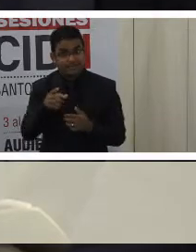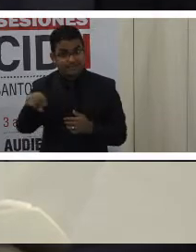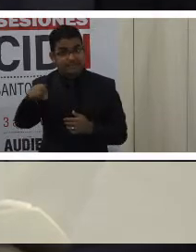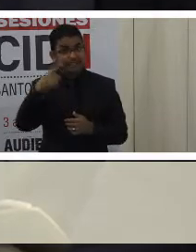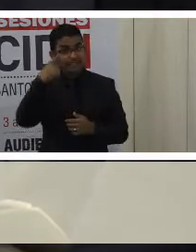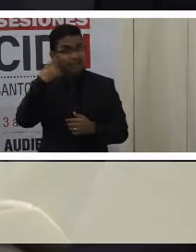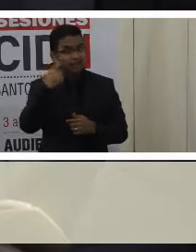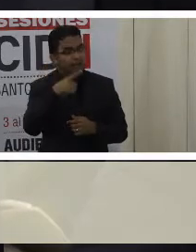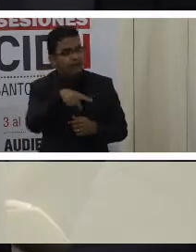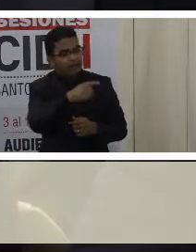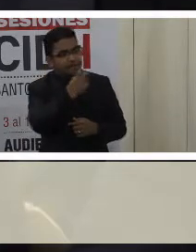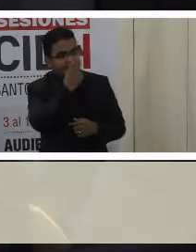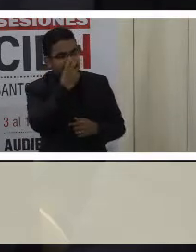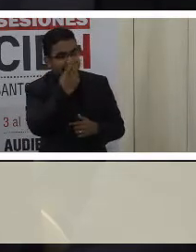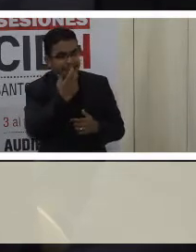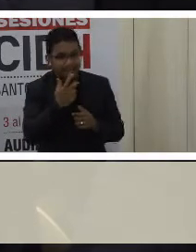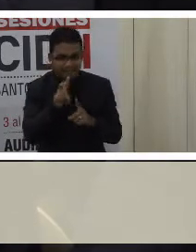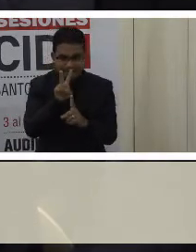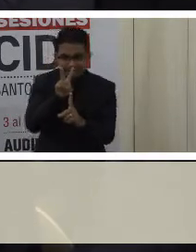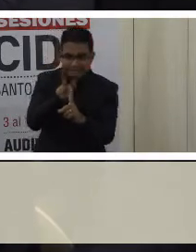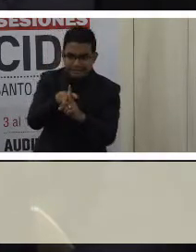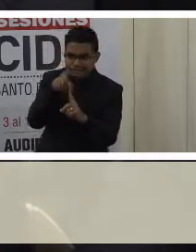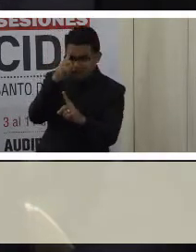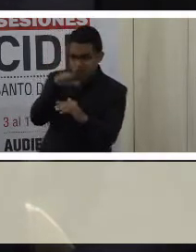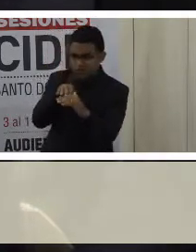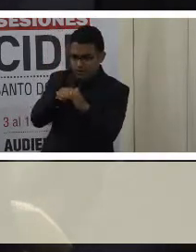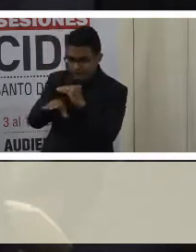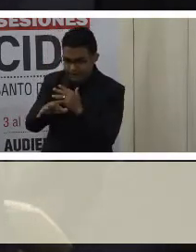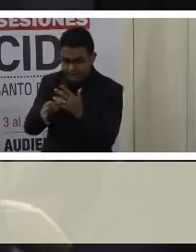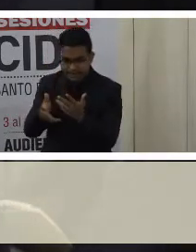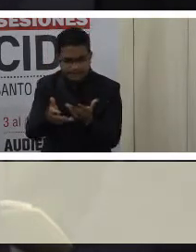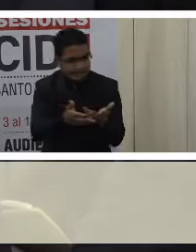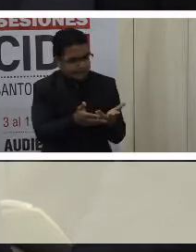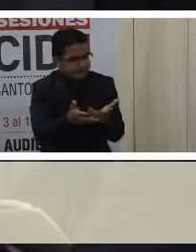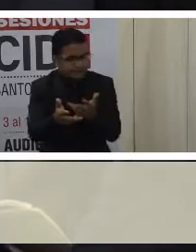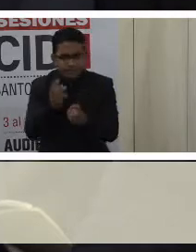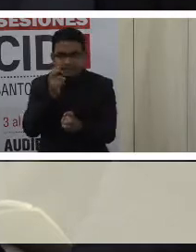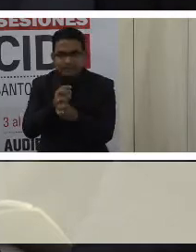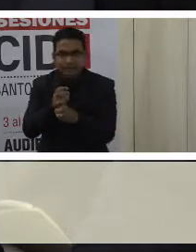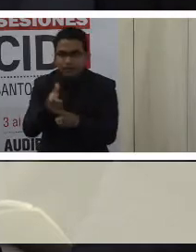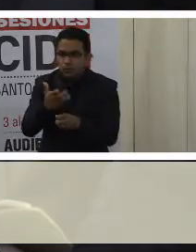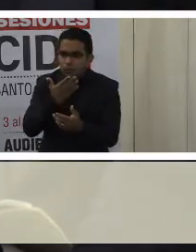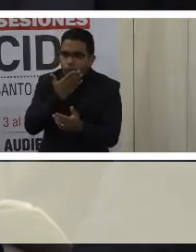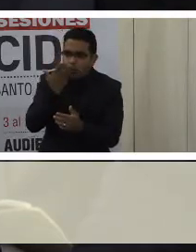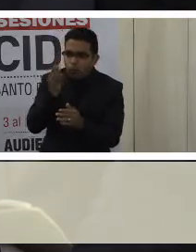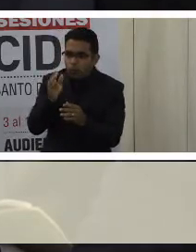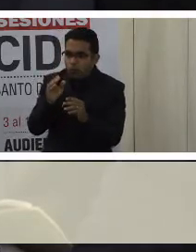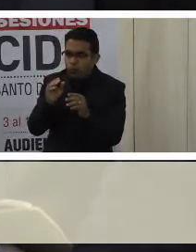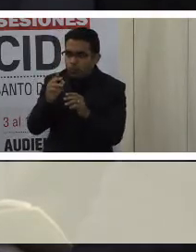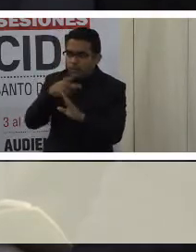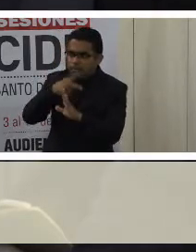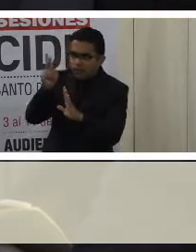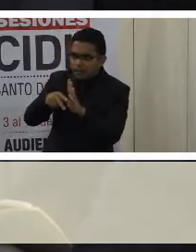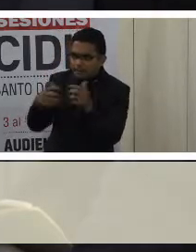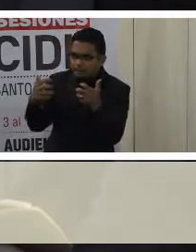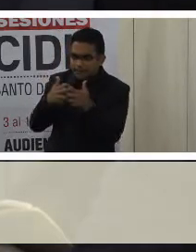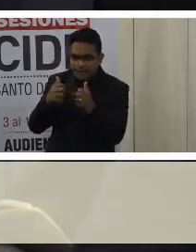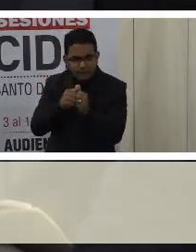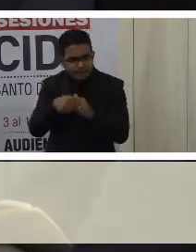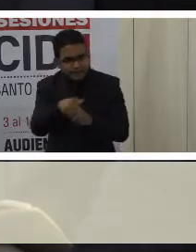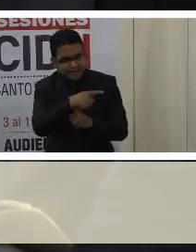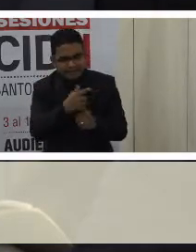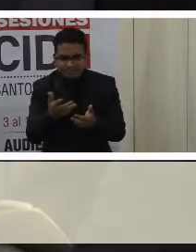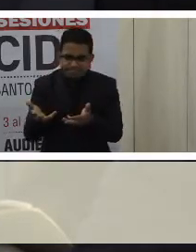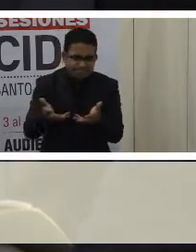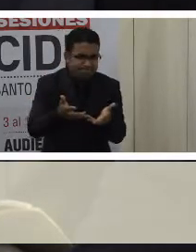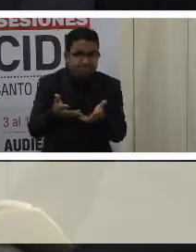personal ni los recursos técnicos para hacer las adaptaciones necesarias para las personas con discapacidad visual. Esa